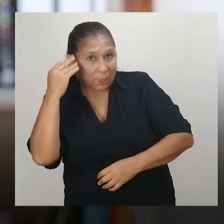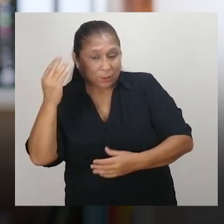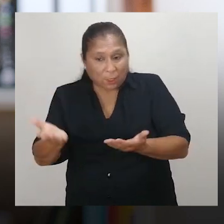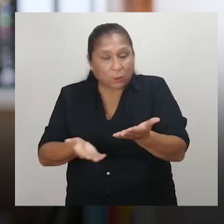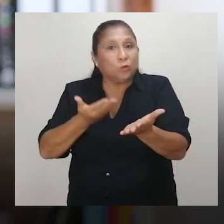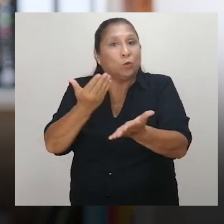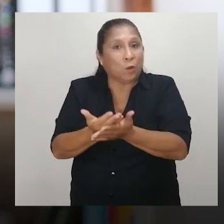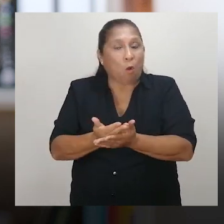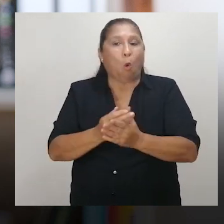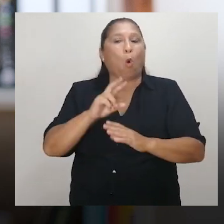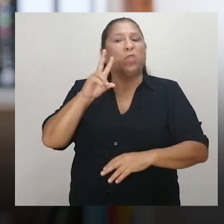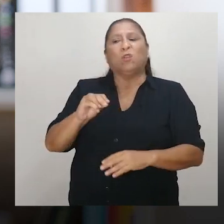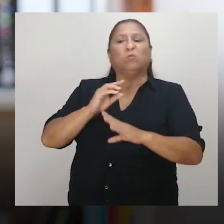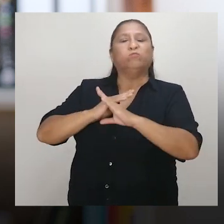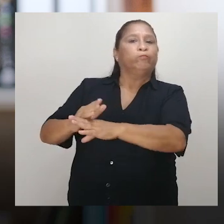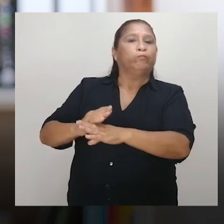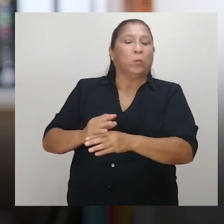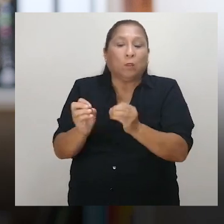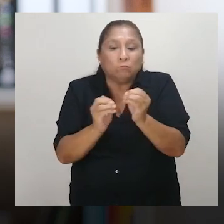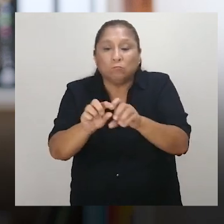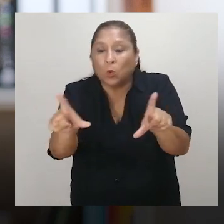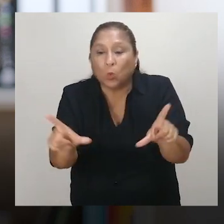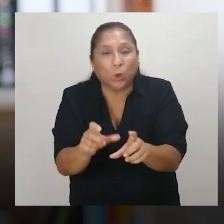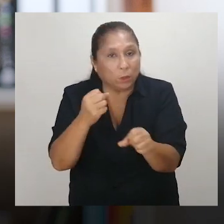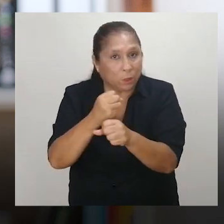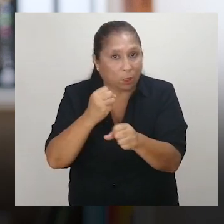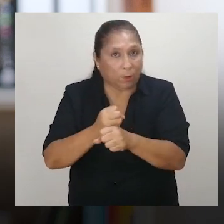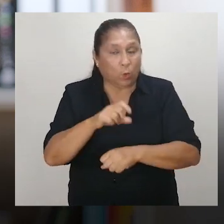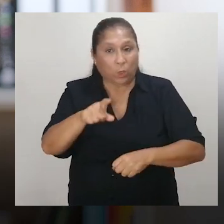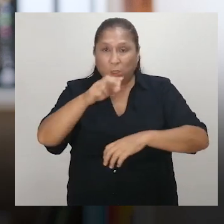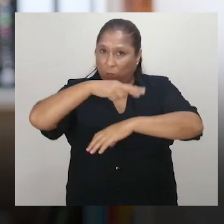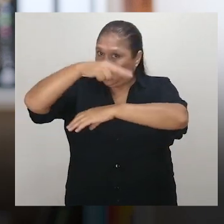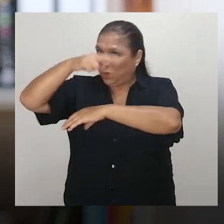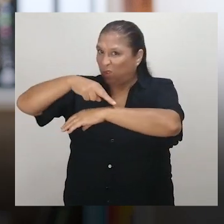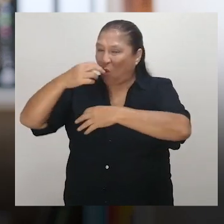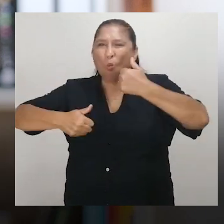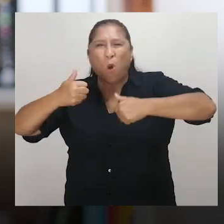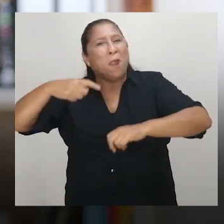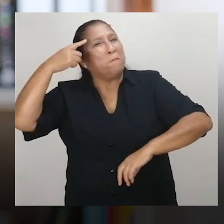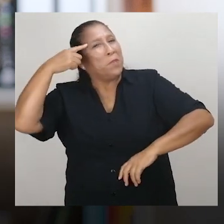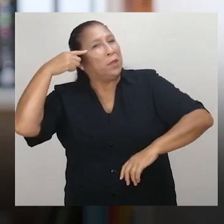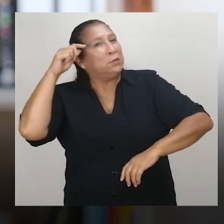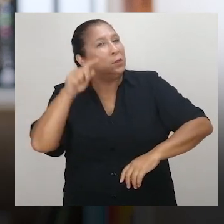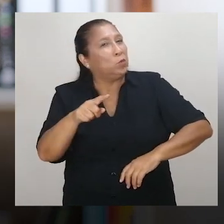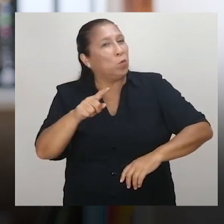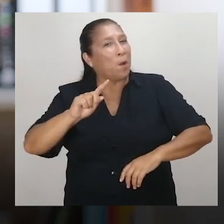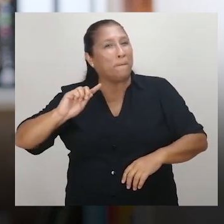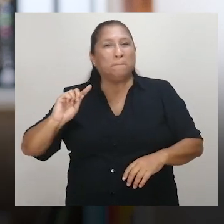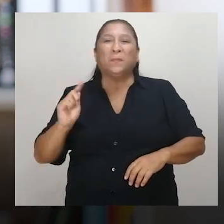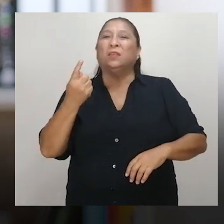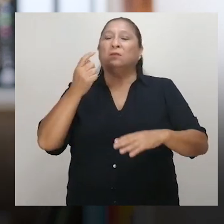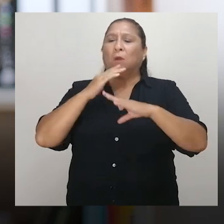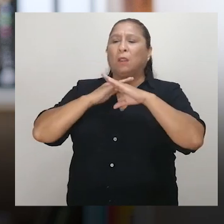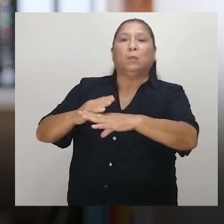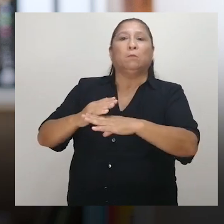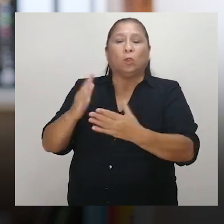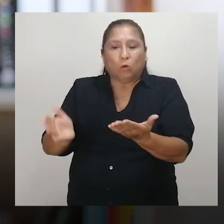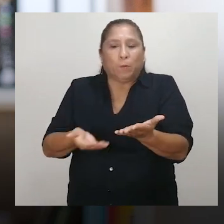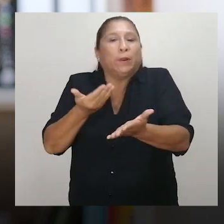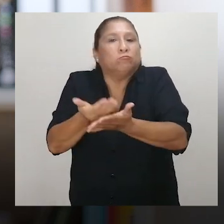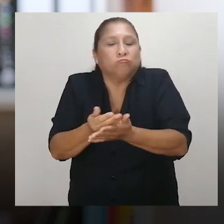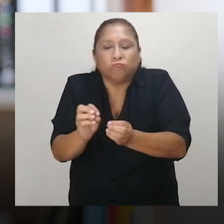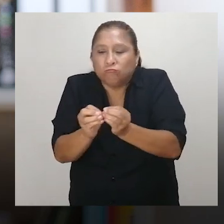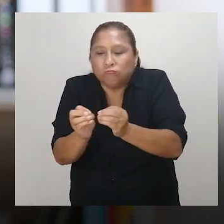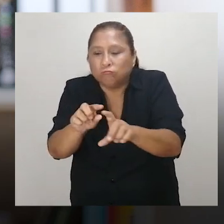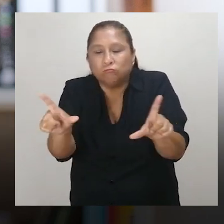¿Conoces experiencias de otorgamiento o denegación de ajustes razonables? ¿En tu región cuál crees que sea